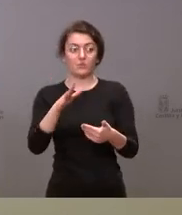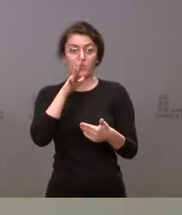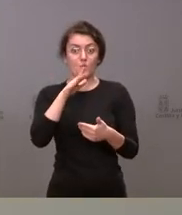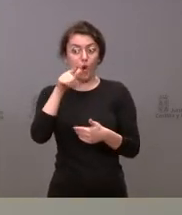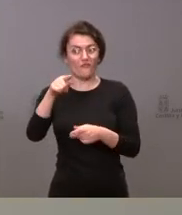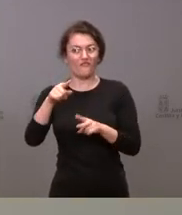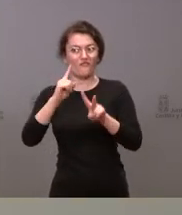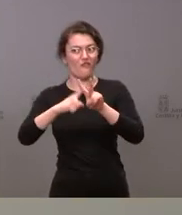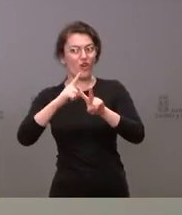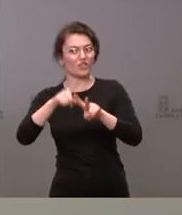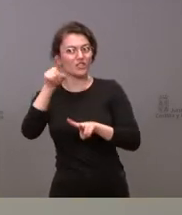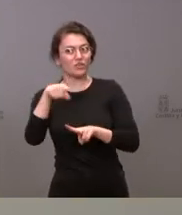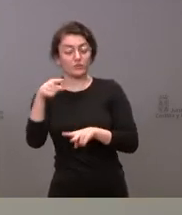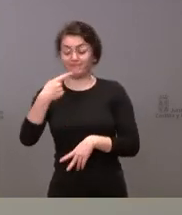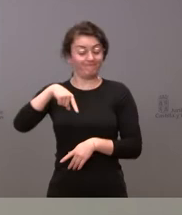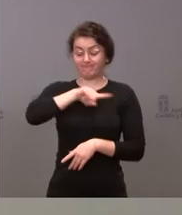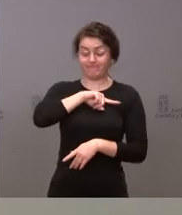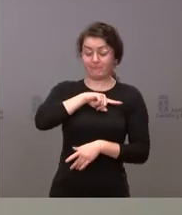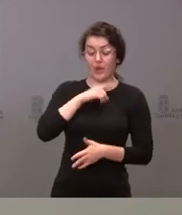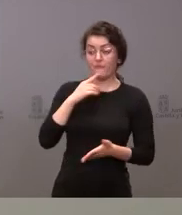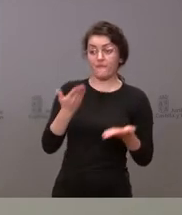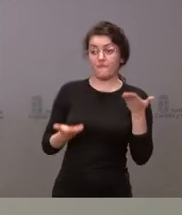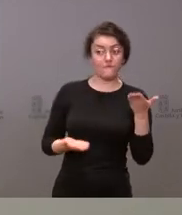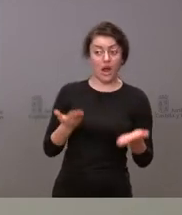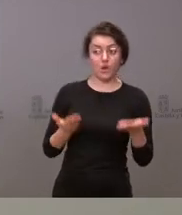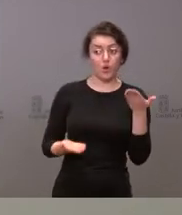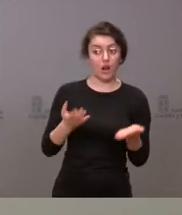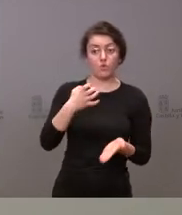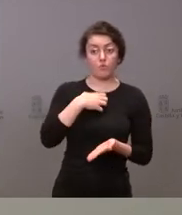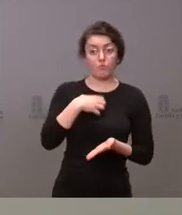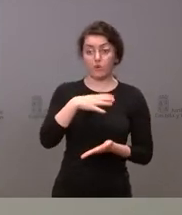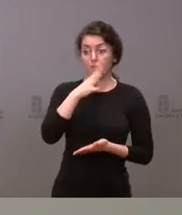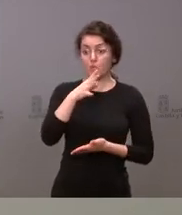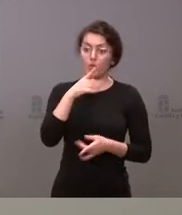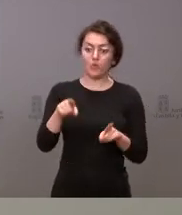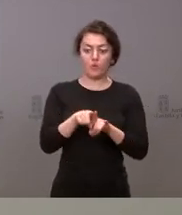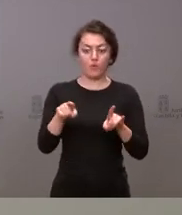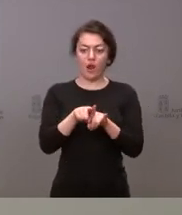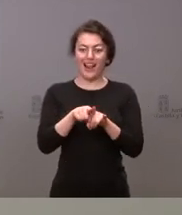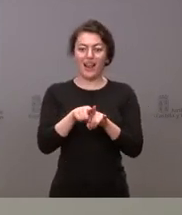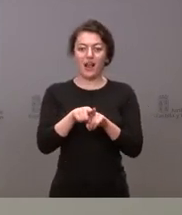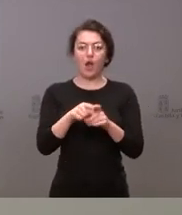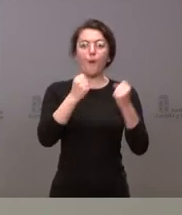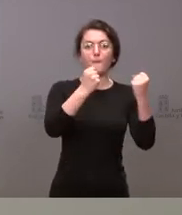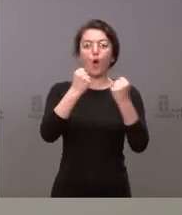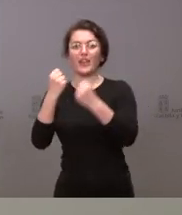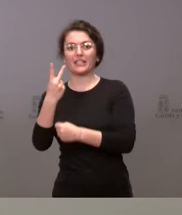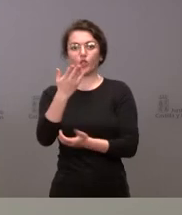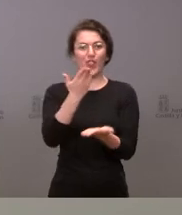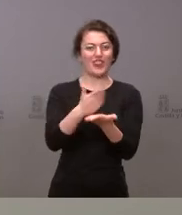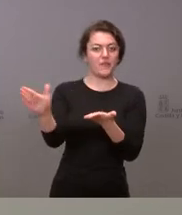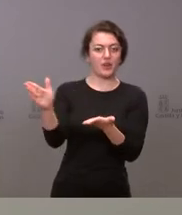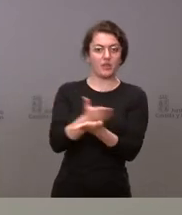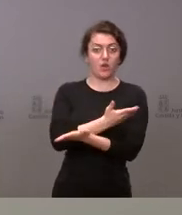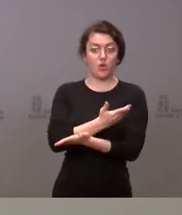Pues nuestra misión no es hacer valoraciones es actuar con respeto sobre todo porque hablamos de dos poderes diferenciados y además uno tiene capacidad de